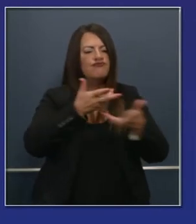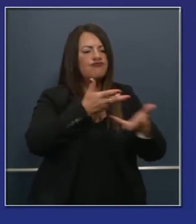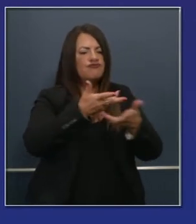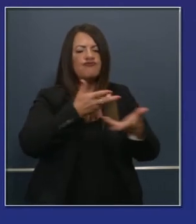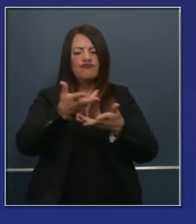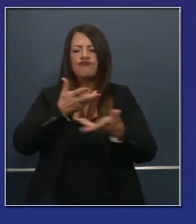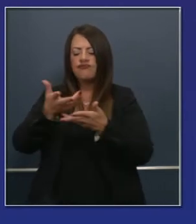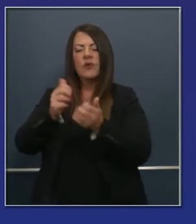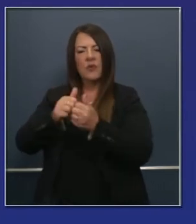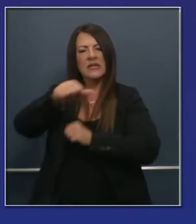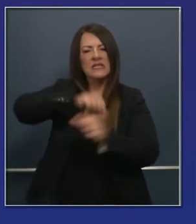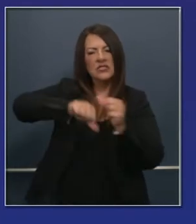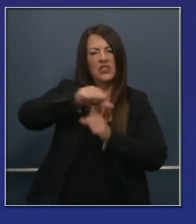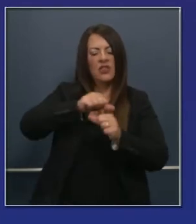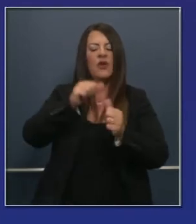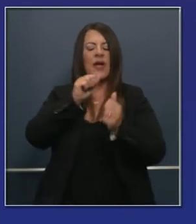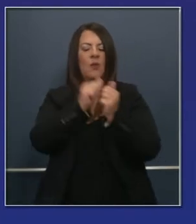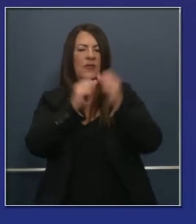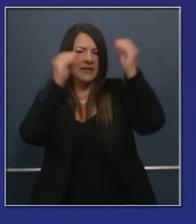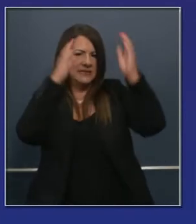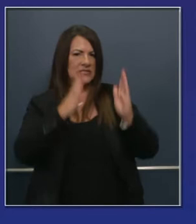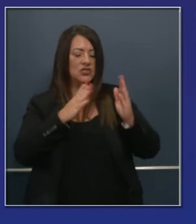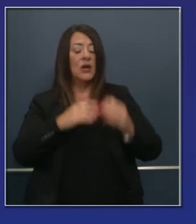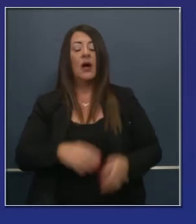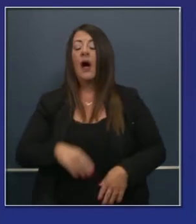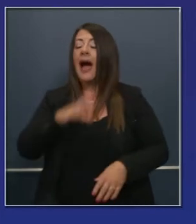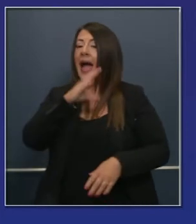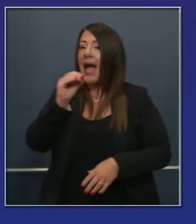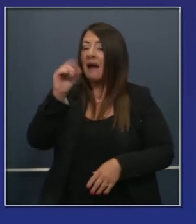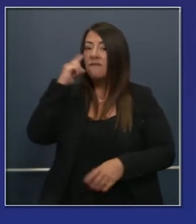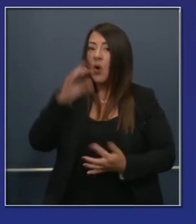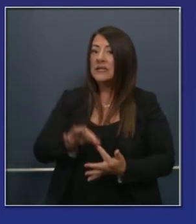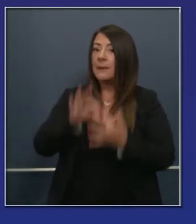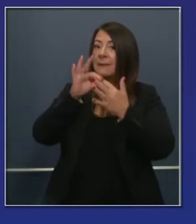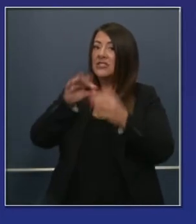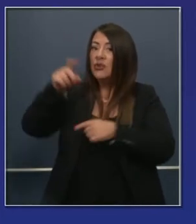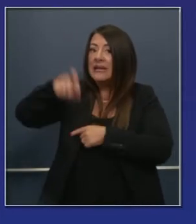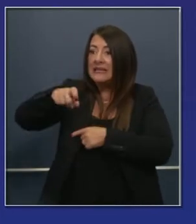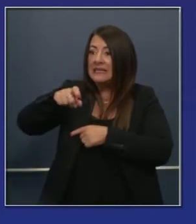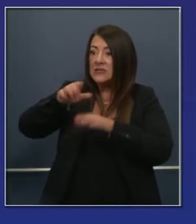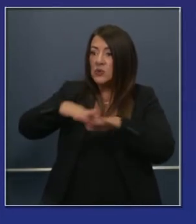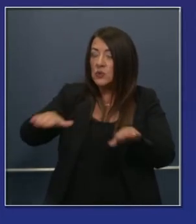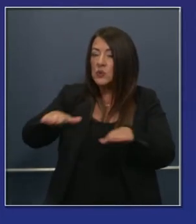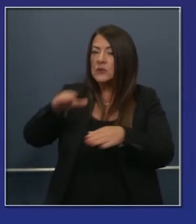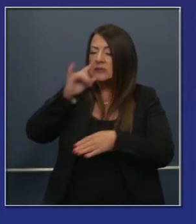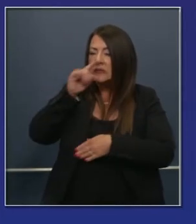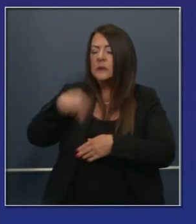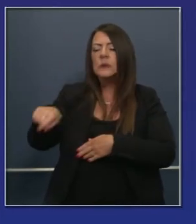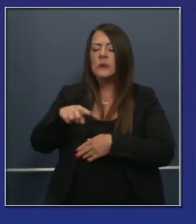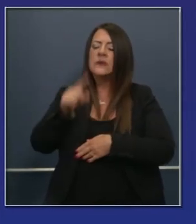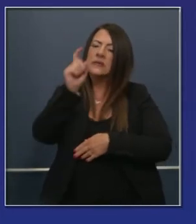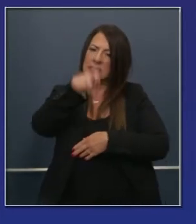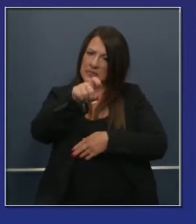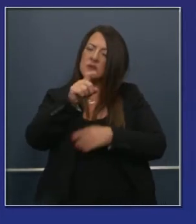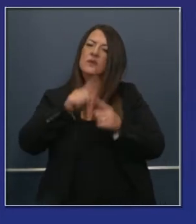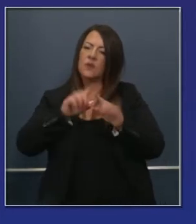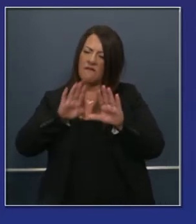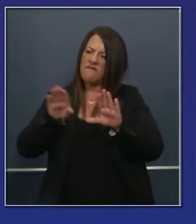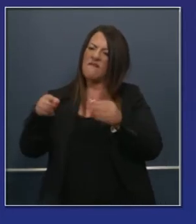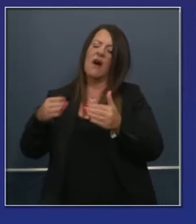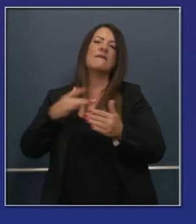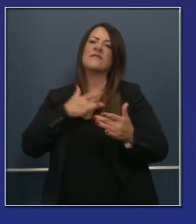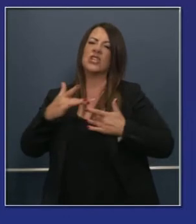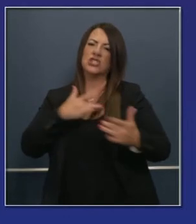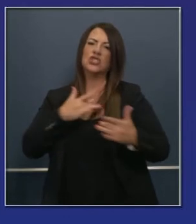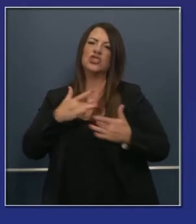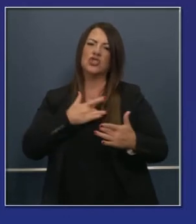a distancia y que sea individualizado porque tenemos estudiantes con necesidades especiales que también es importante lo más posible y es